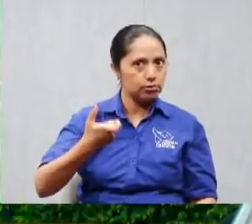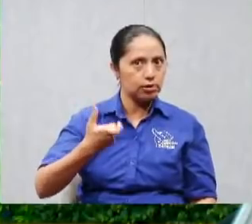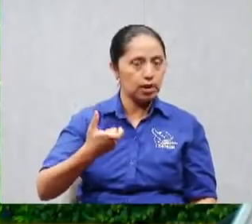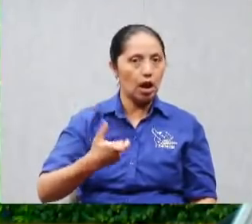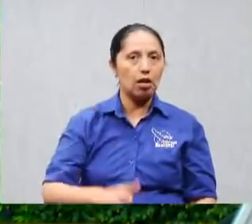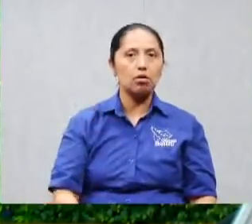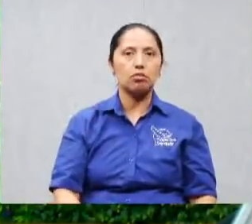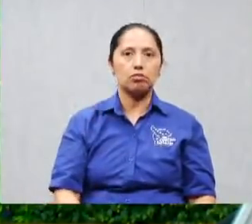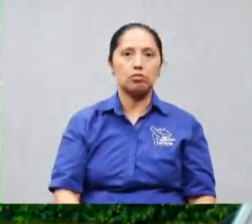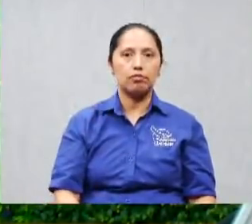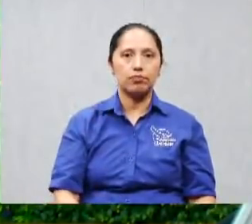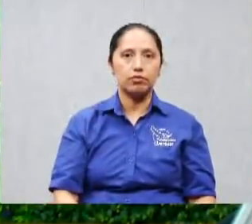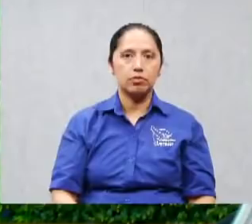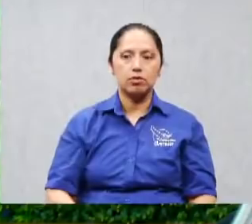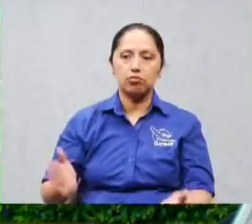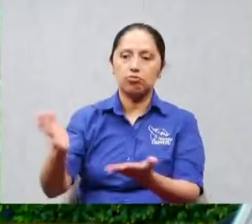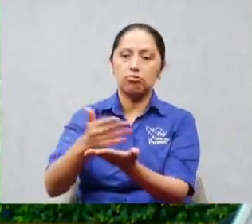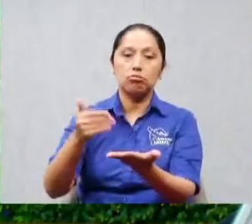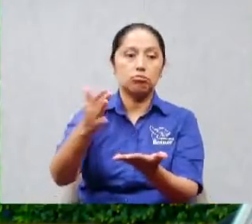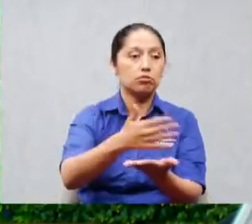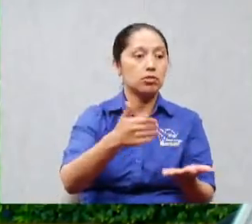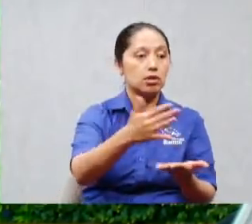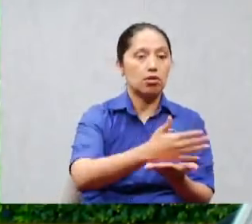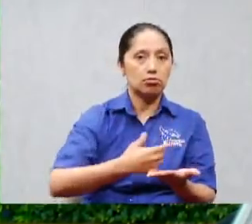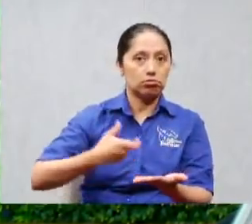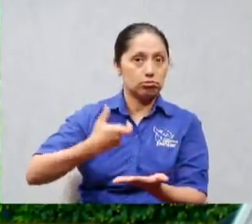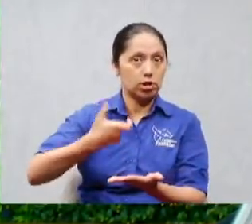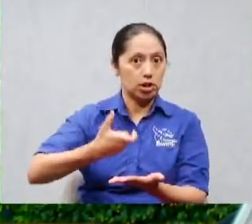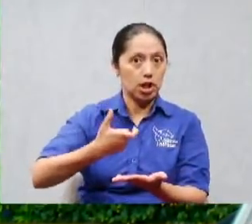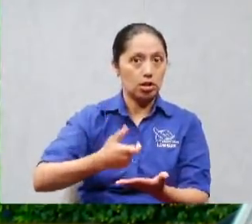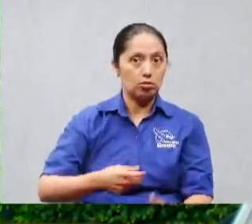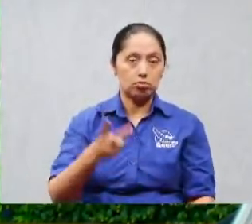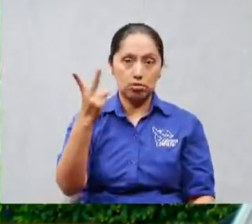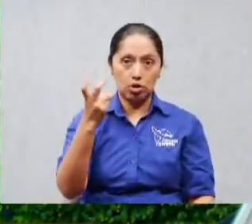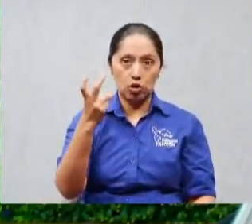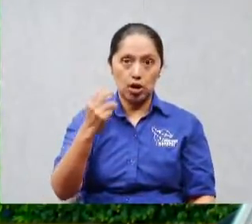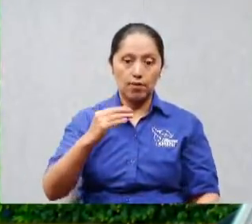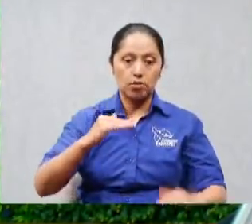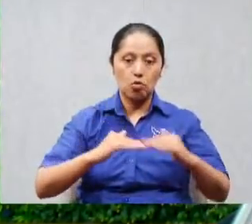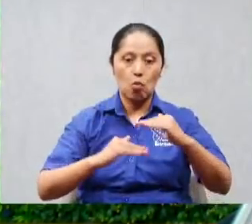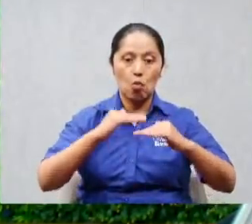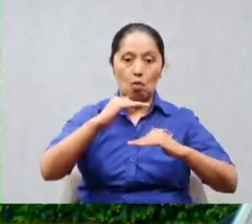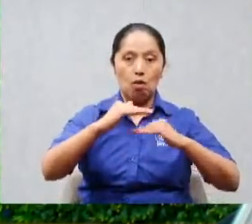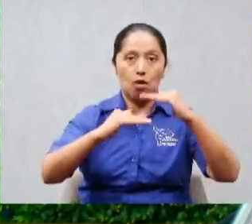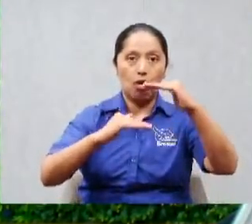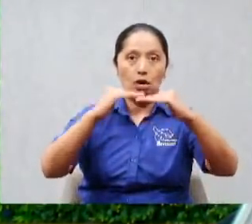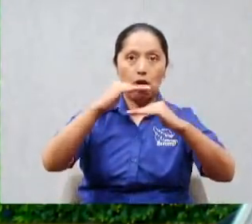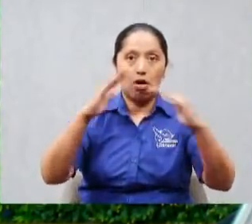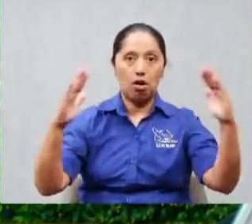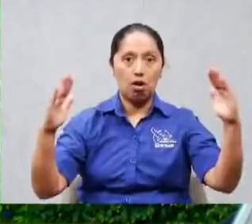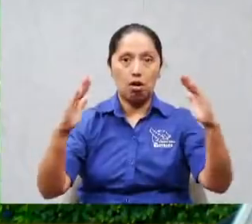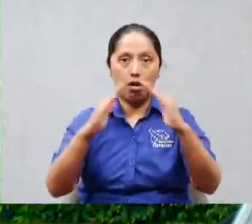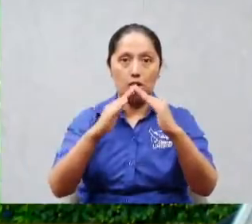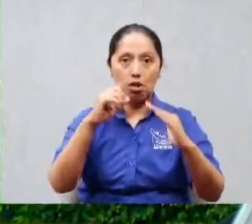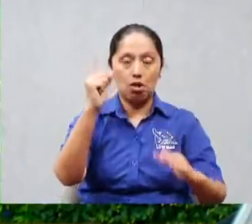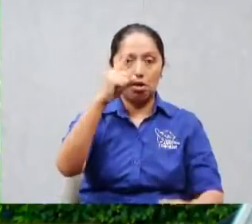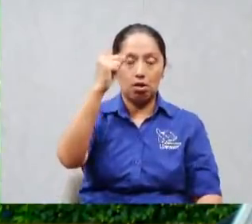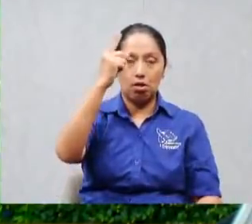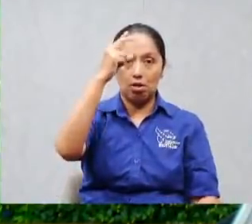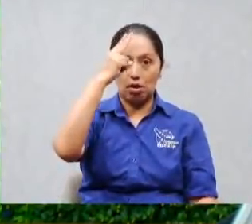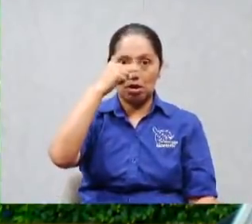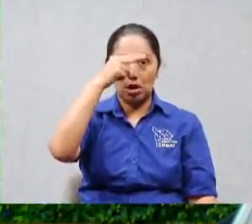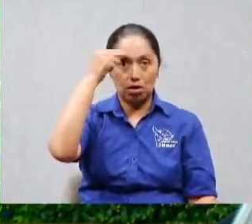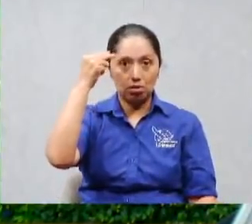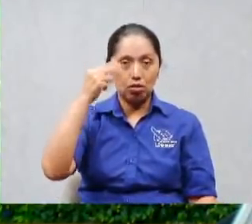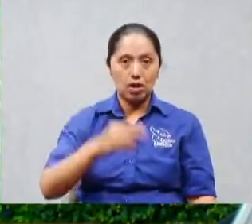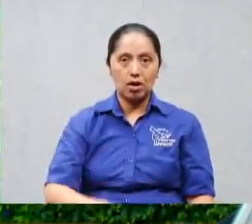recaudaron fondos para reconstruirla pero ni una semana se tardaron en recaudar todo lo que se necesitaba millones de euros